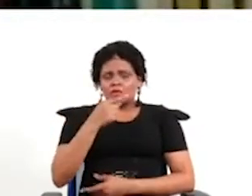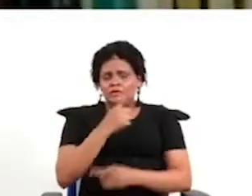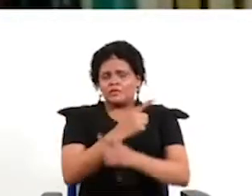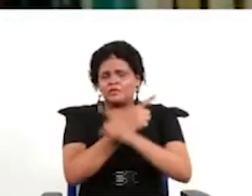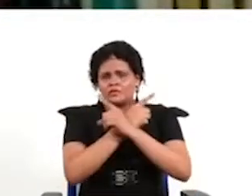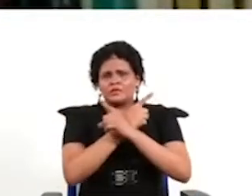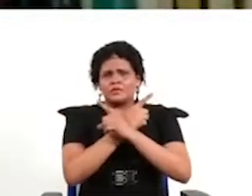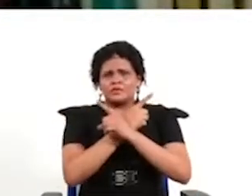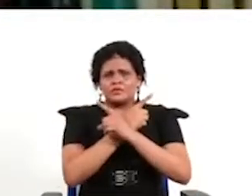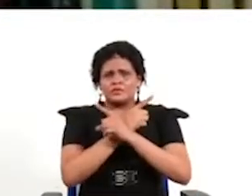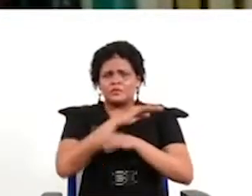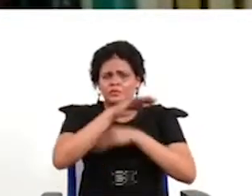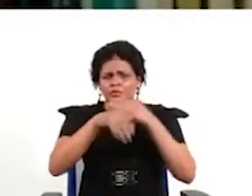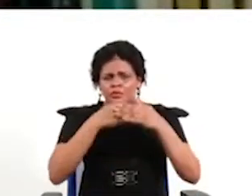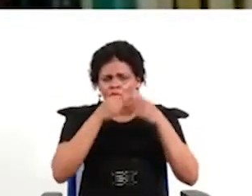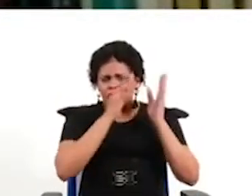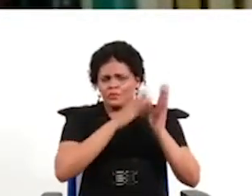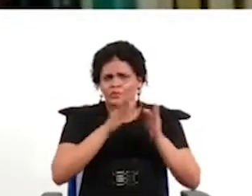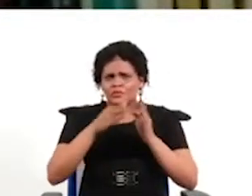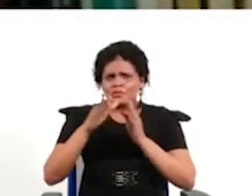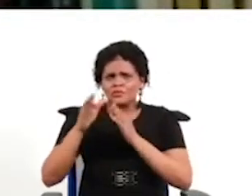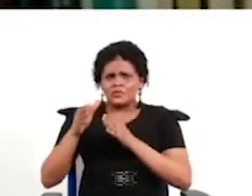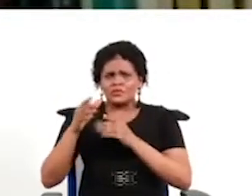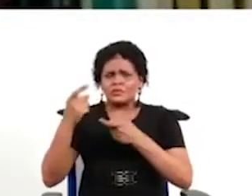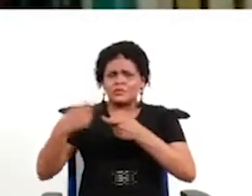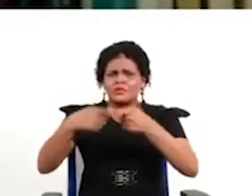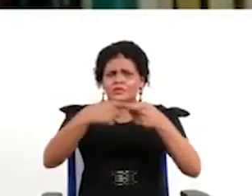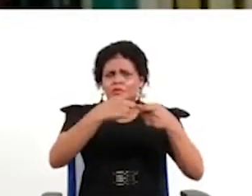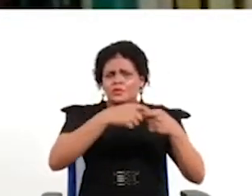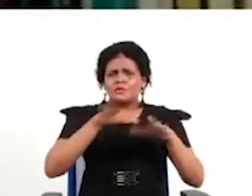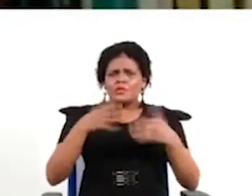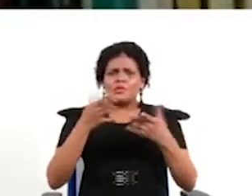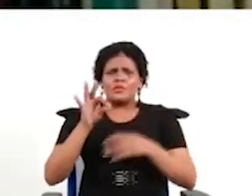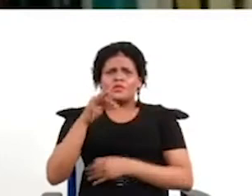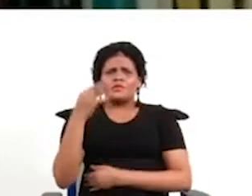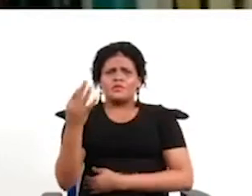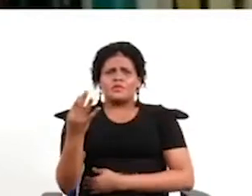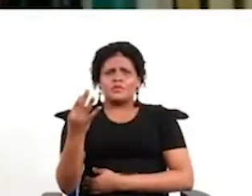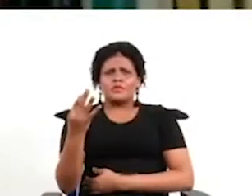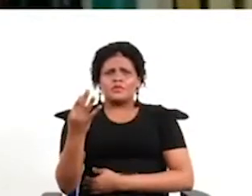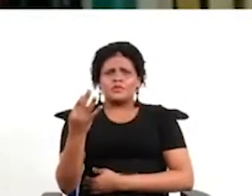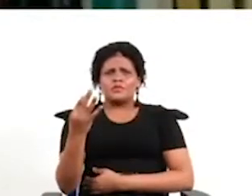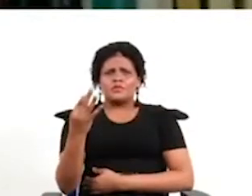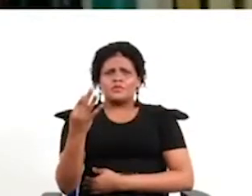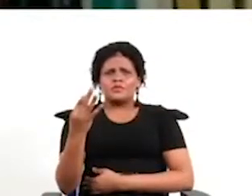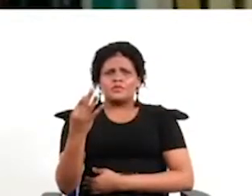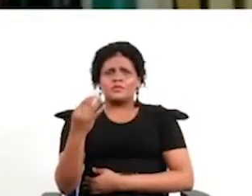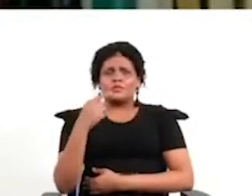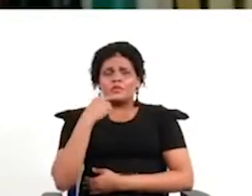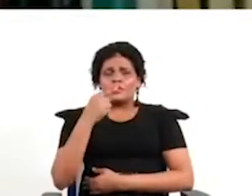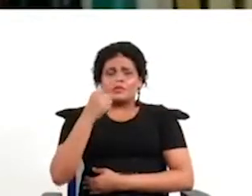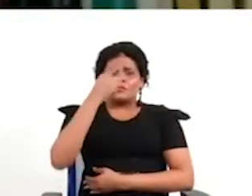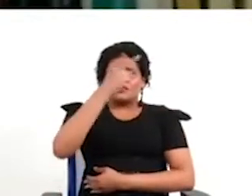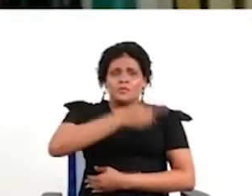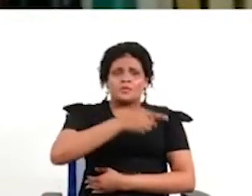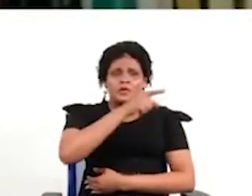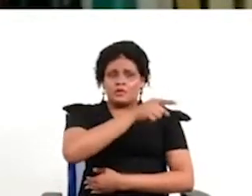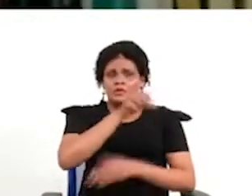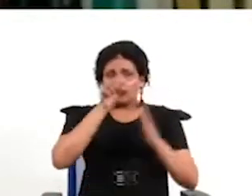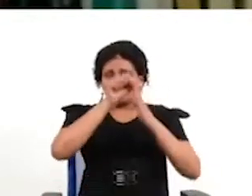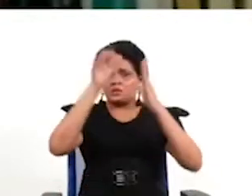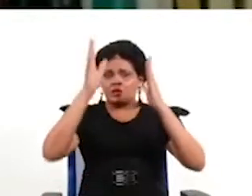estos procesos participativos como una forma de dar canalización a unas demandas que el sistema no está